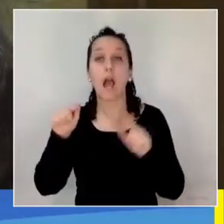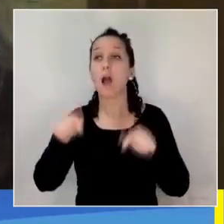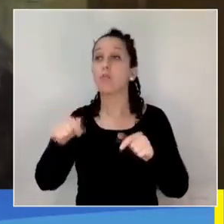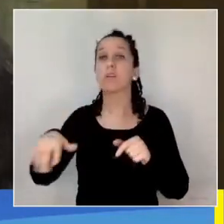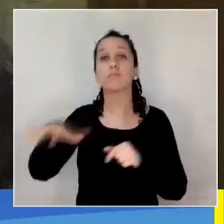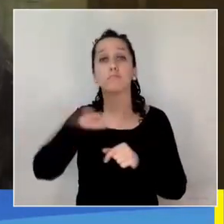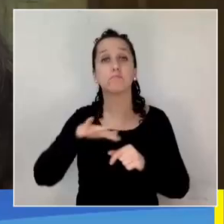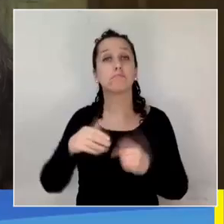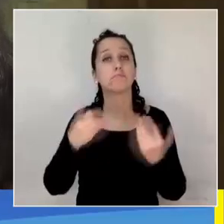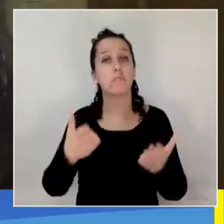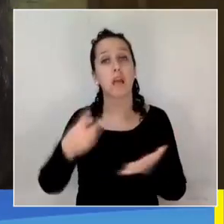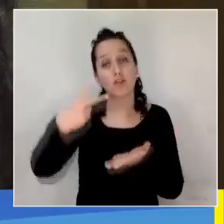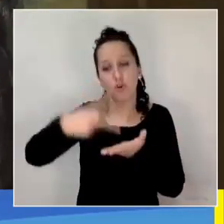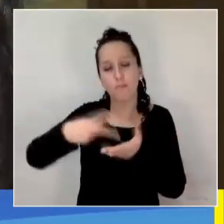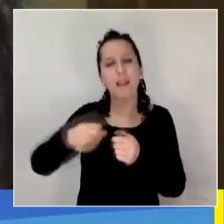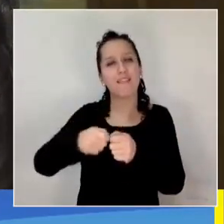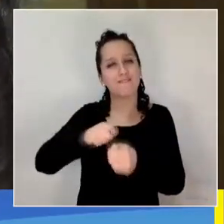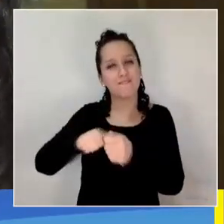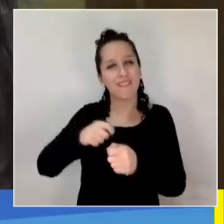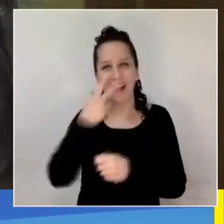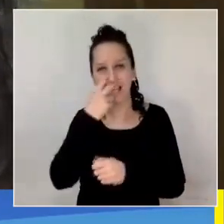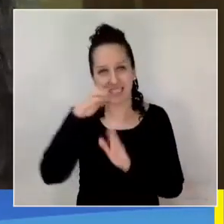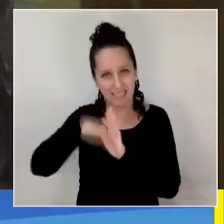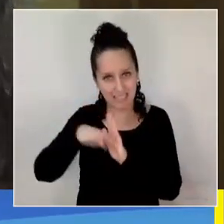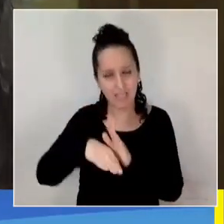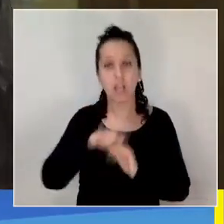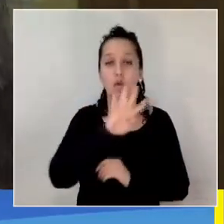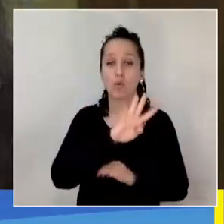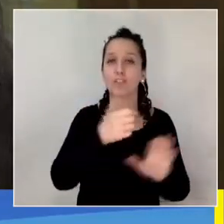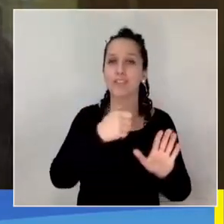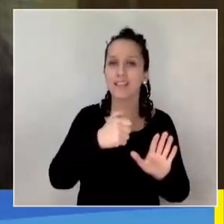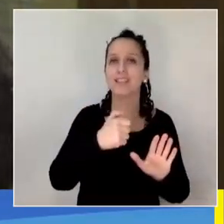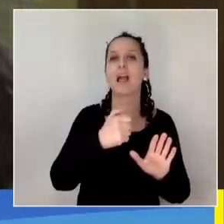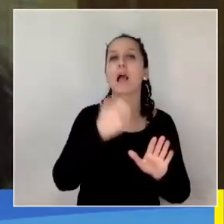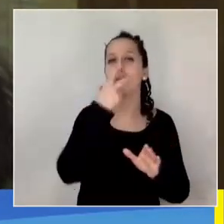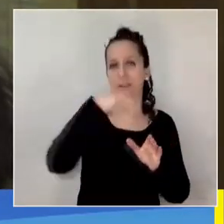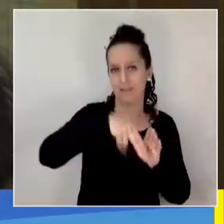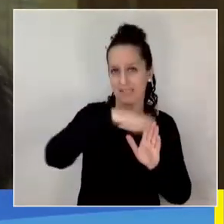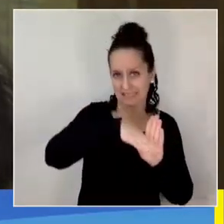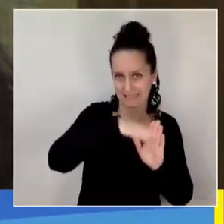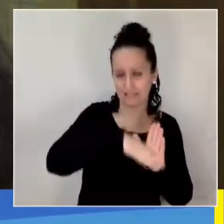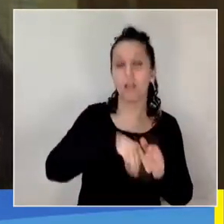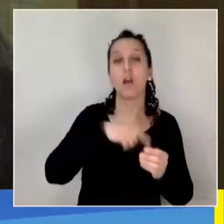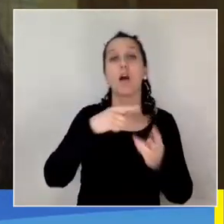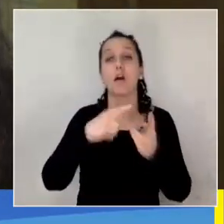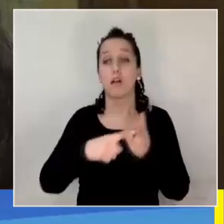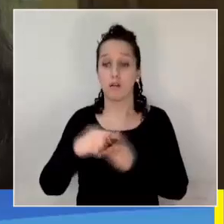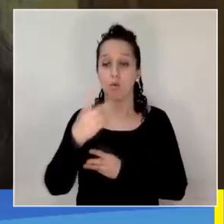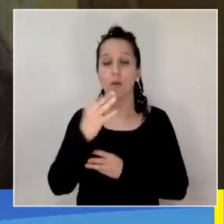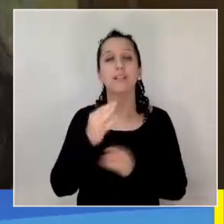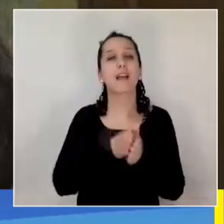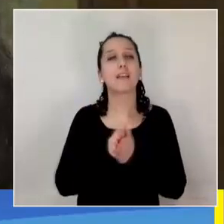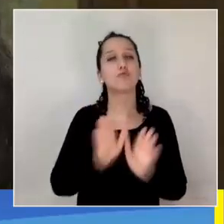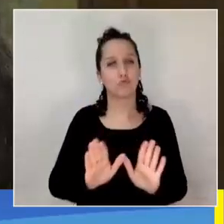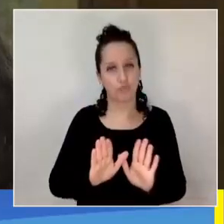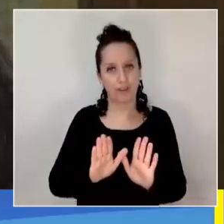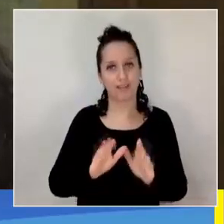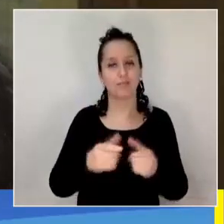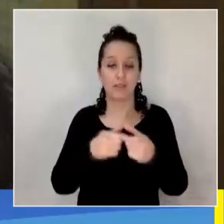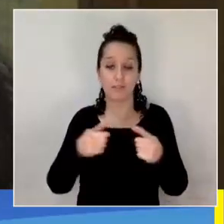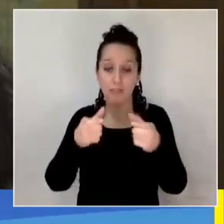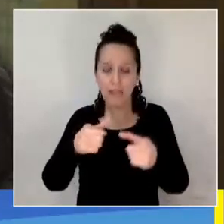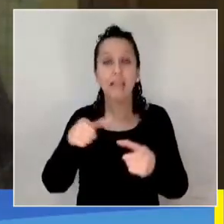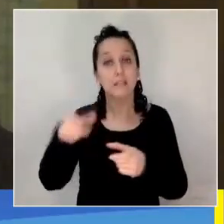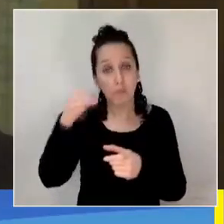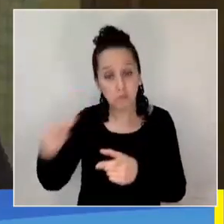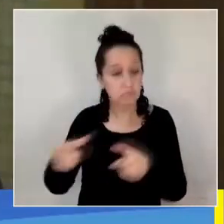entrega de 2.000 vales de gas, 460 vales de querosén y 40 estufas parafinas. Este programa